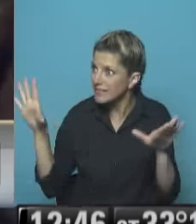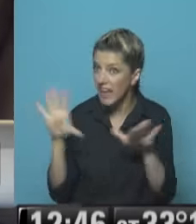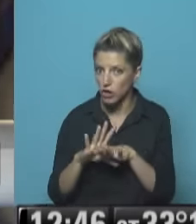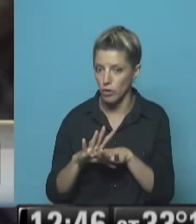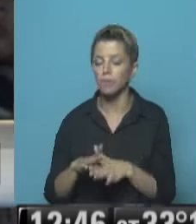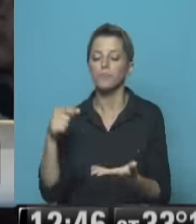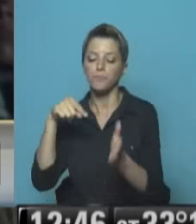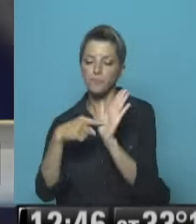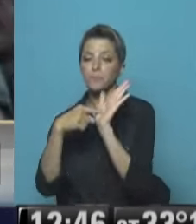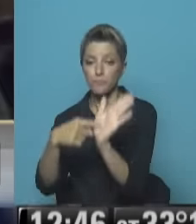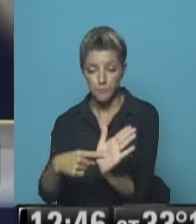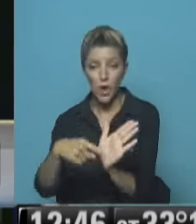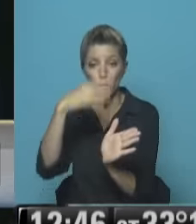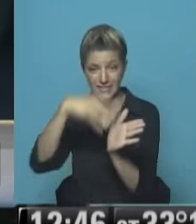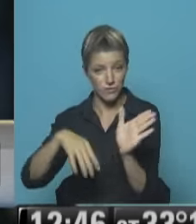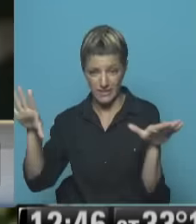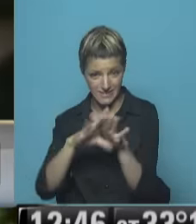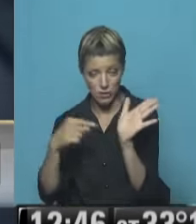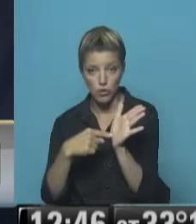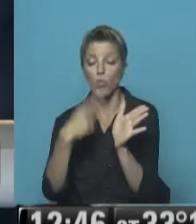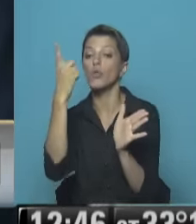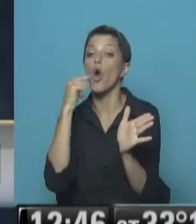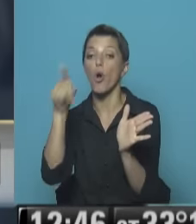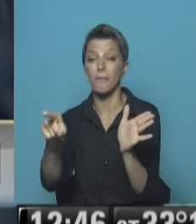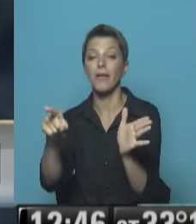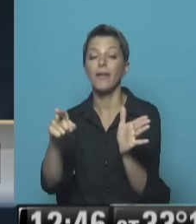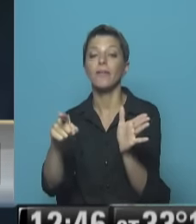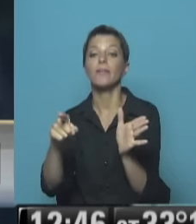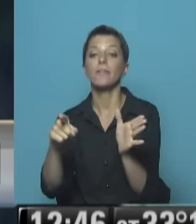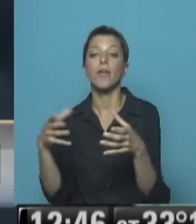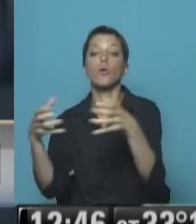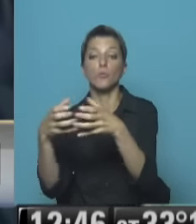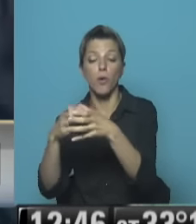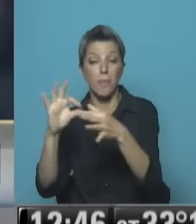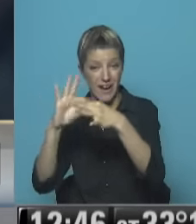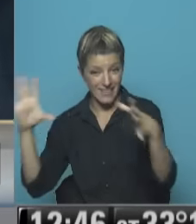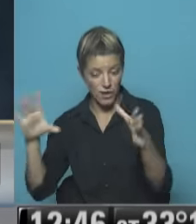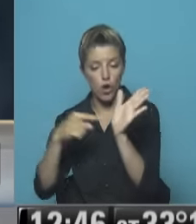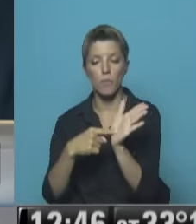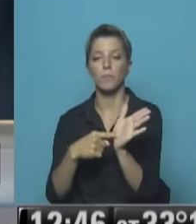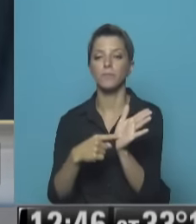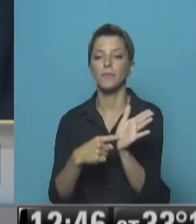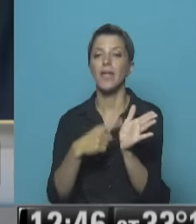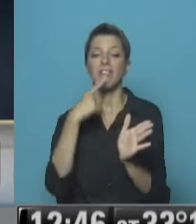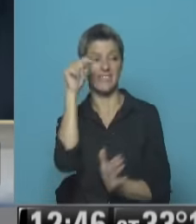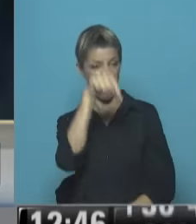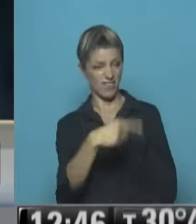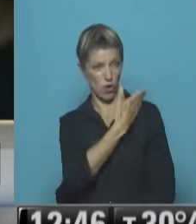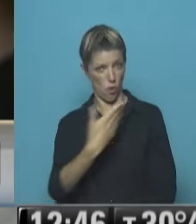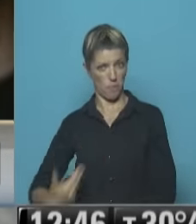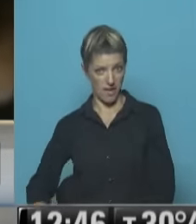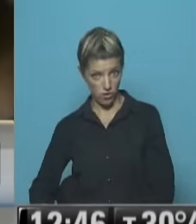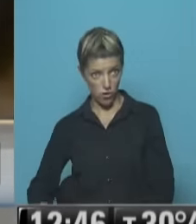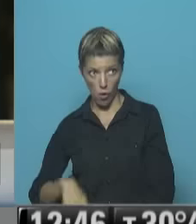Secretario general De Acción Democrática Uno de los partidos Más importantes En Venezuela Opositores No veo a este gobierno Llegando a su